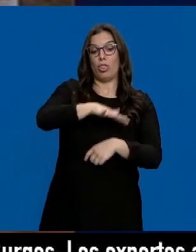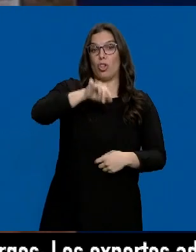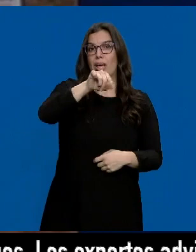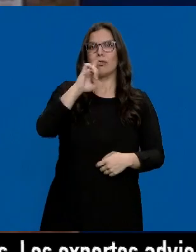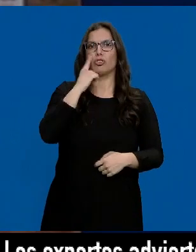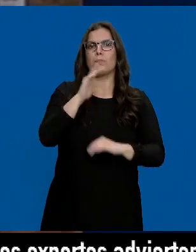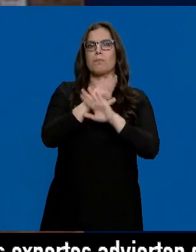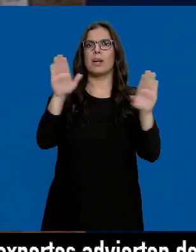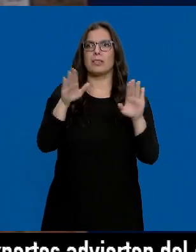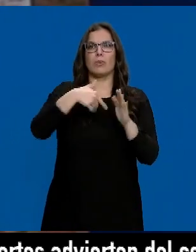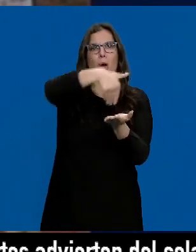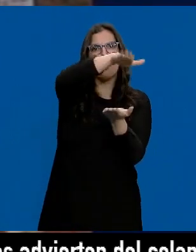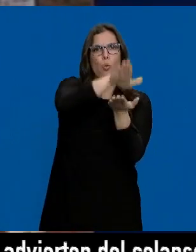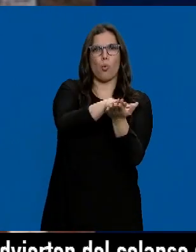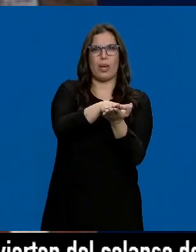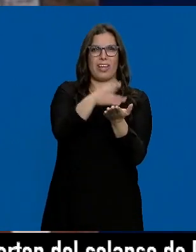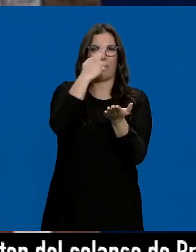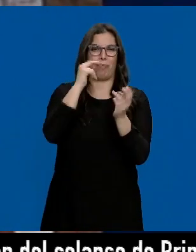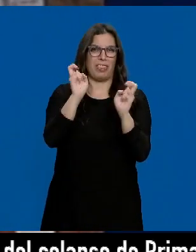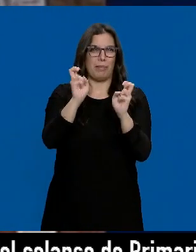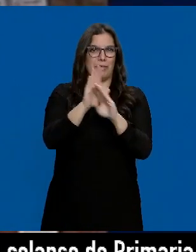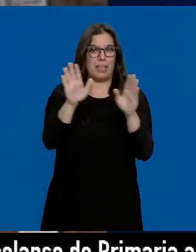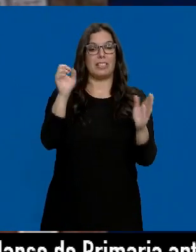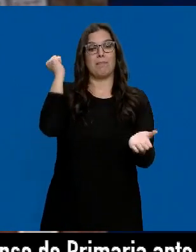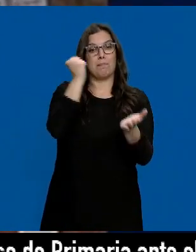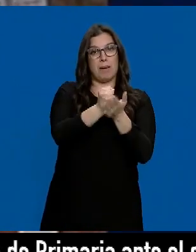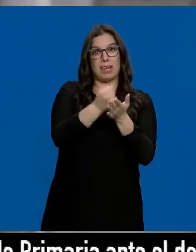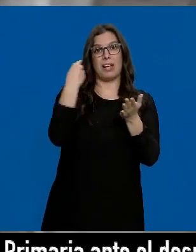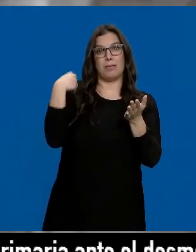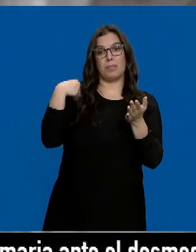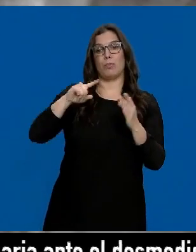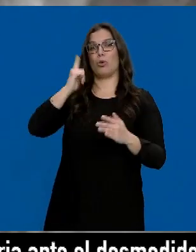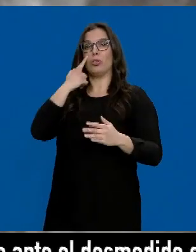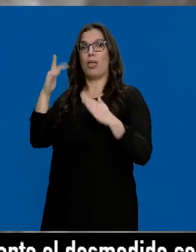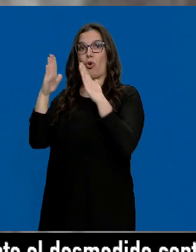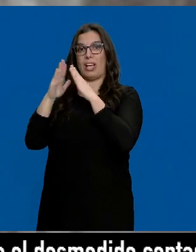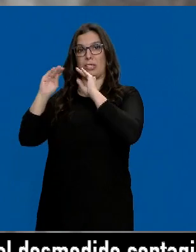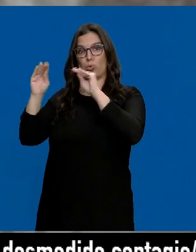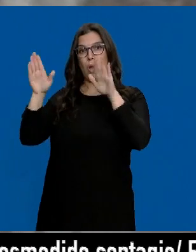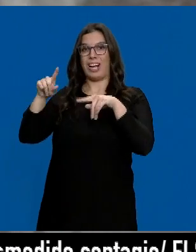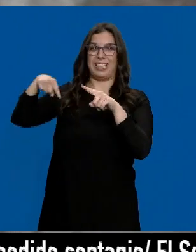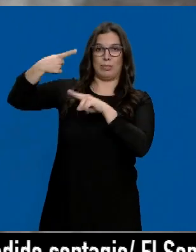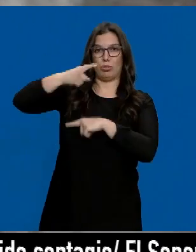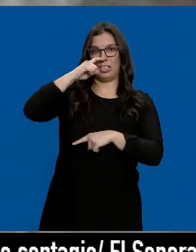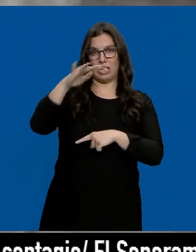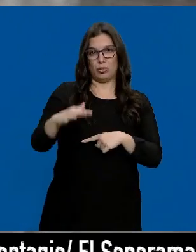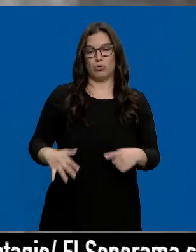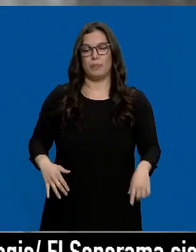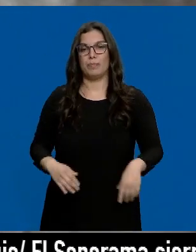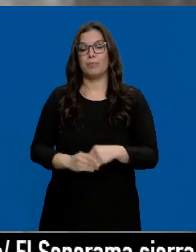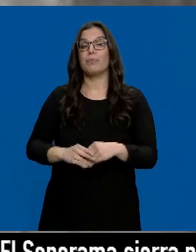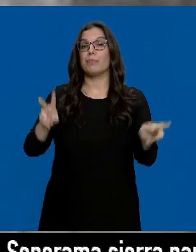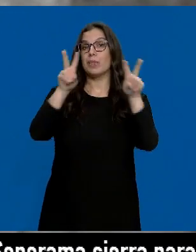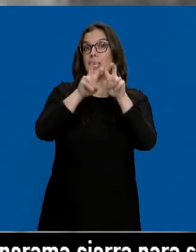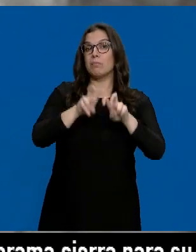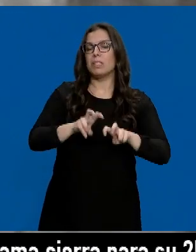solo se encontró la huella de una zapatilla, cuya marca coincide con unas aparecidas en la casa de Ángel Ruiz años después. Las